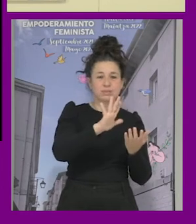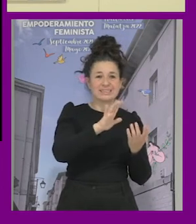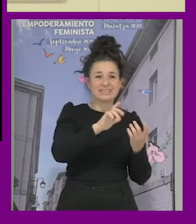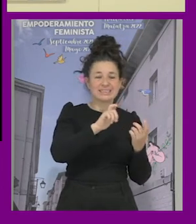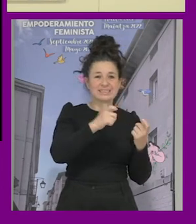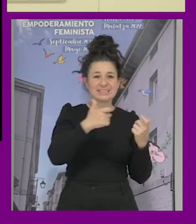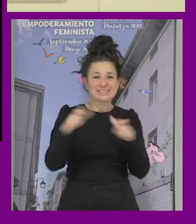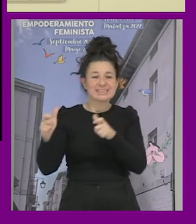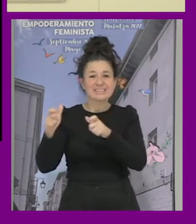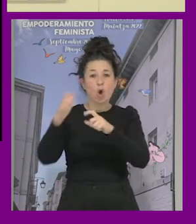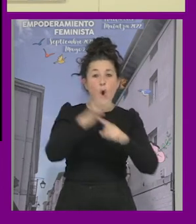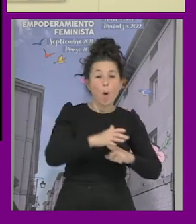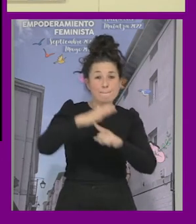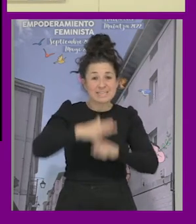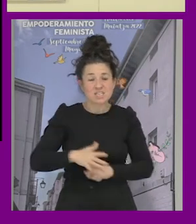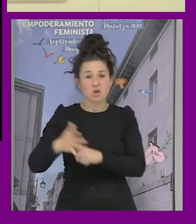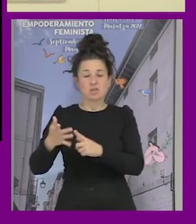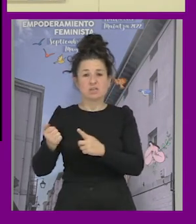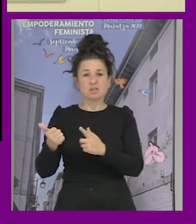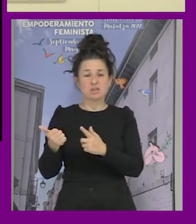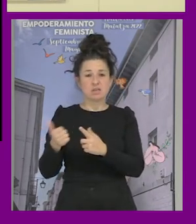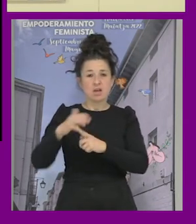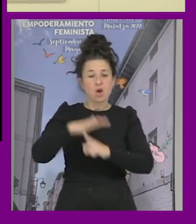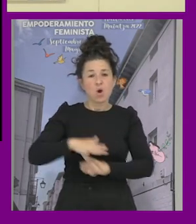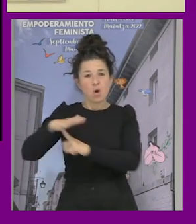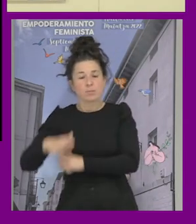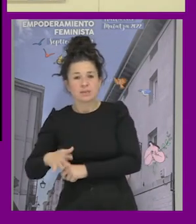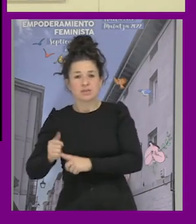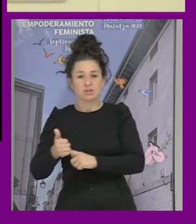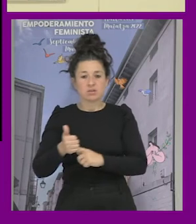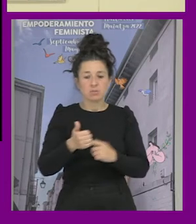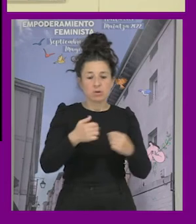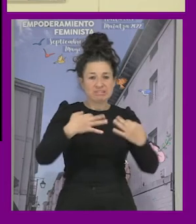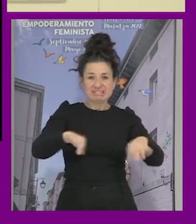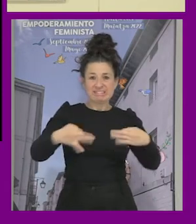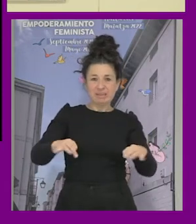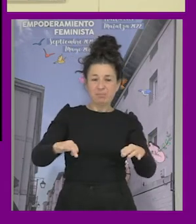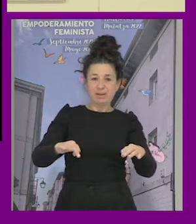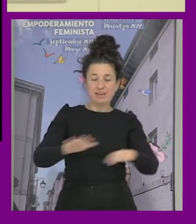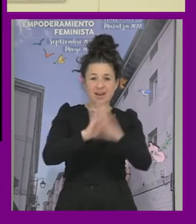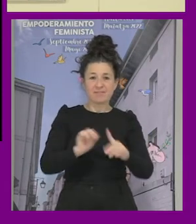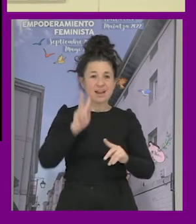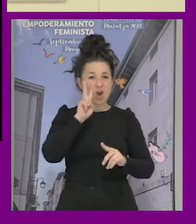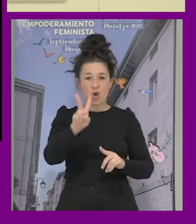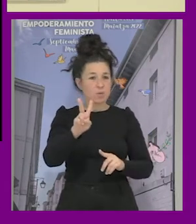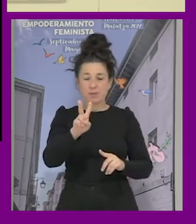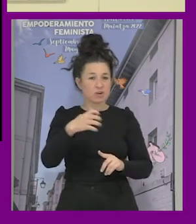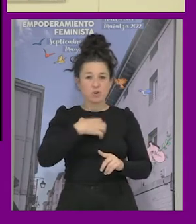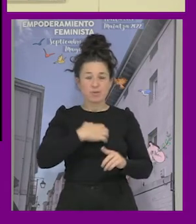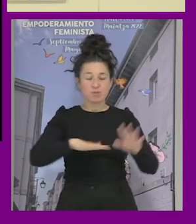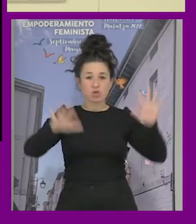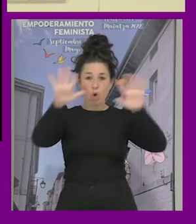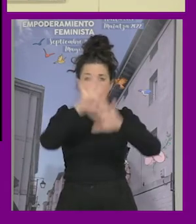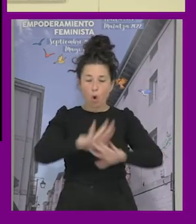en función de supuestas jerarquías fijas en función del eje que estamos trabajando y no podemos ver la complejidad no podemos ver que si